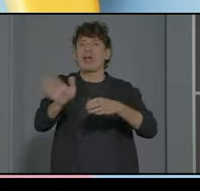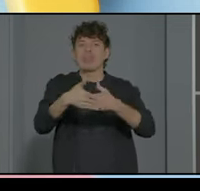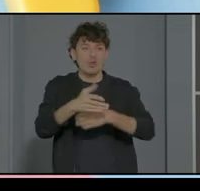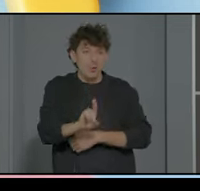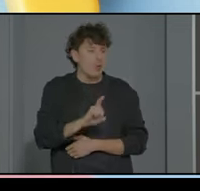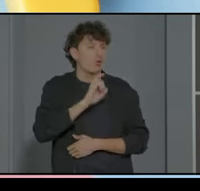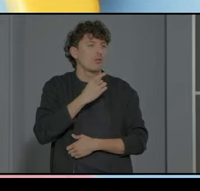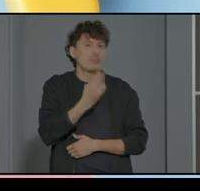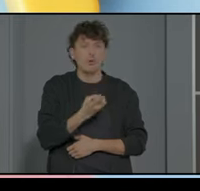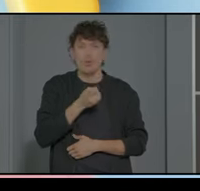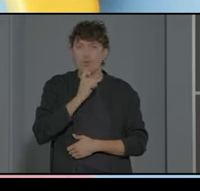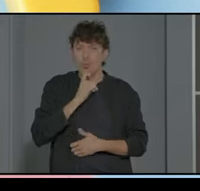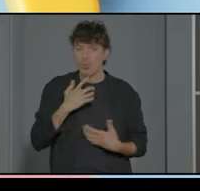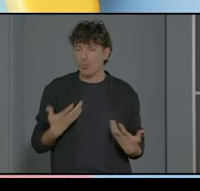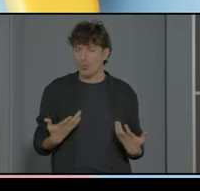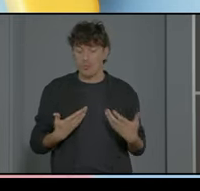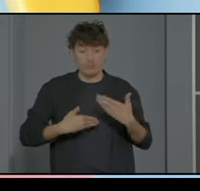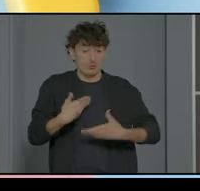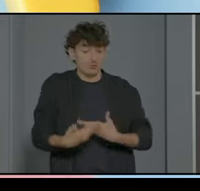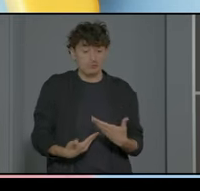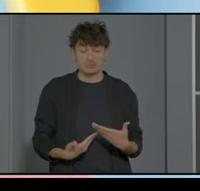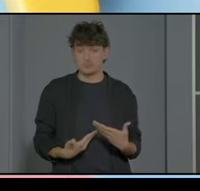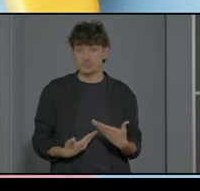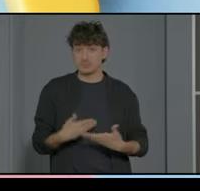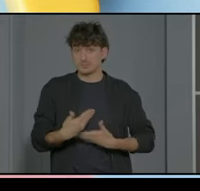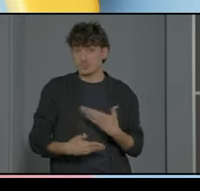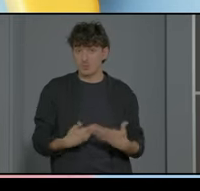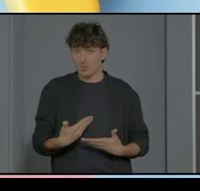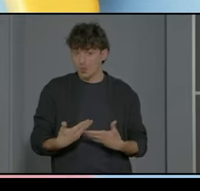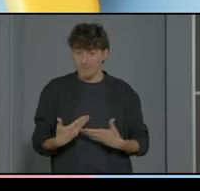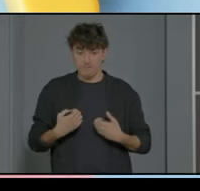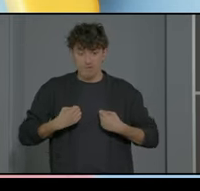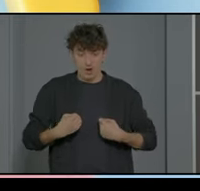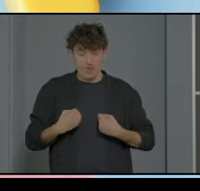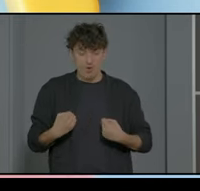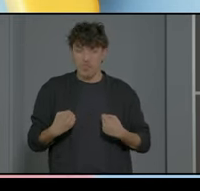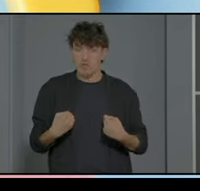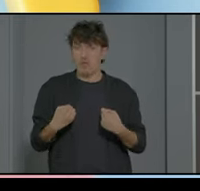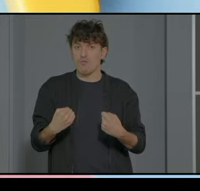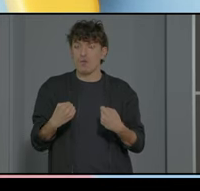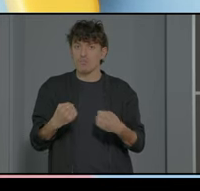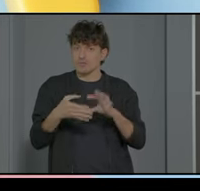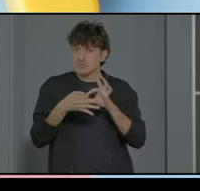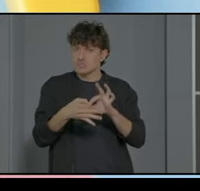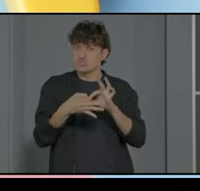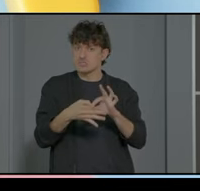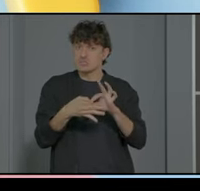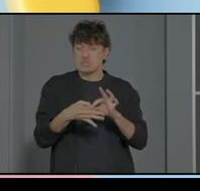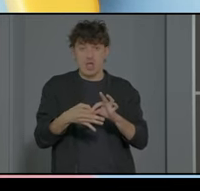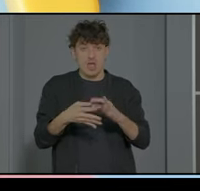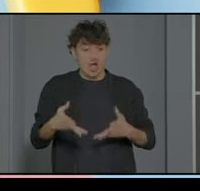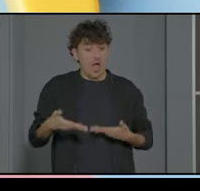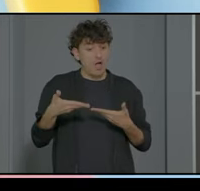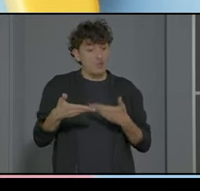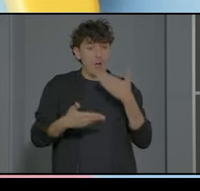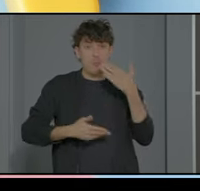a crecer y ese grupo va siendo un poquito más más fuerte y con mucho más cohesión y la ayuda en este